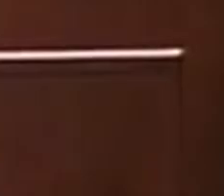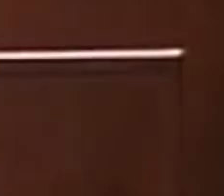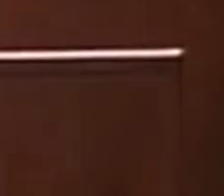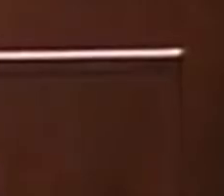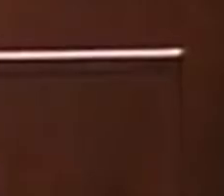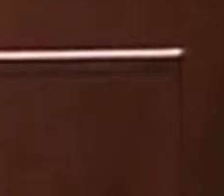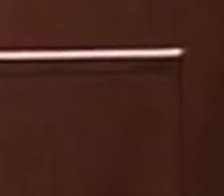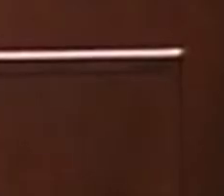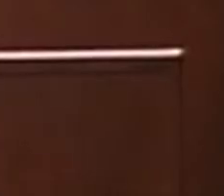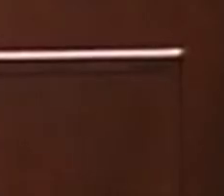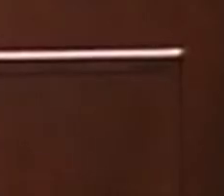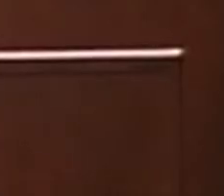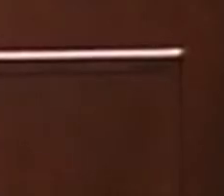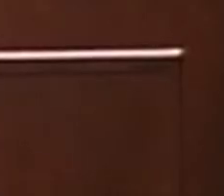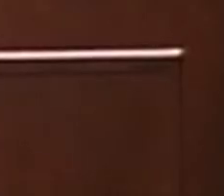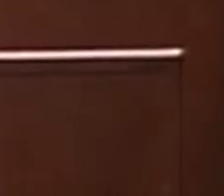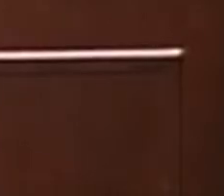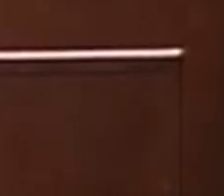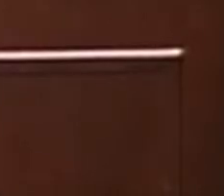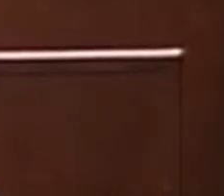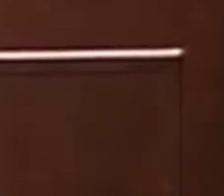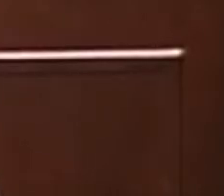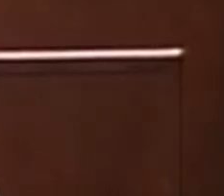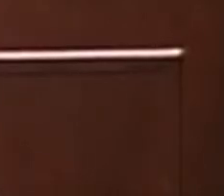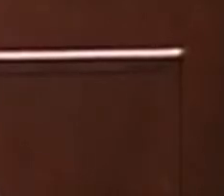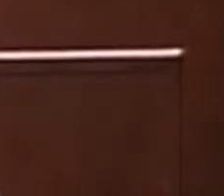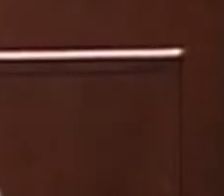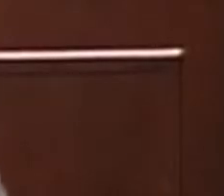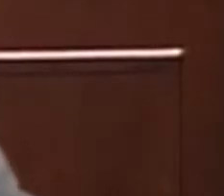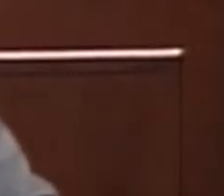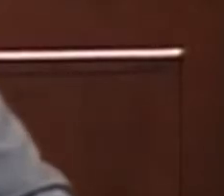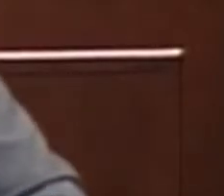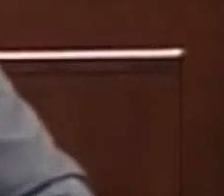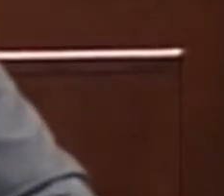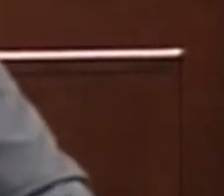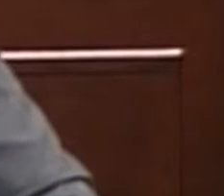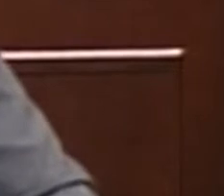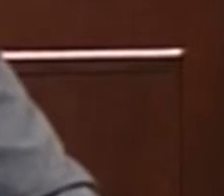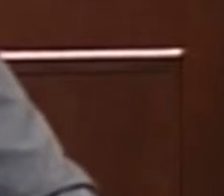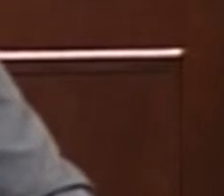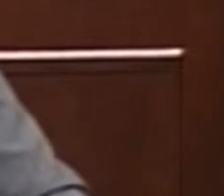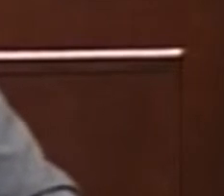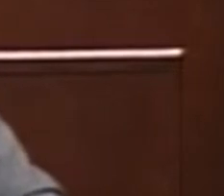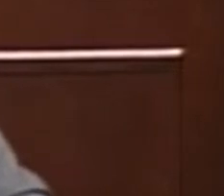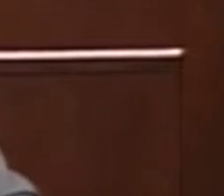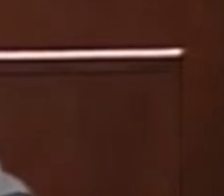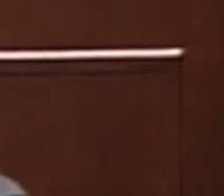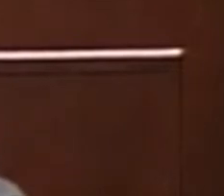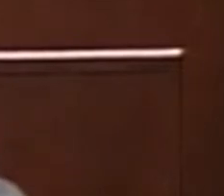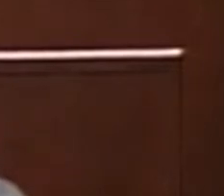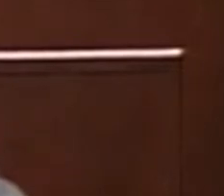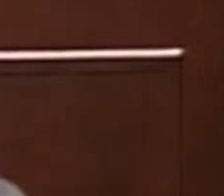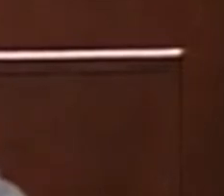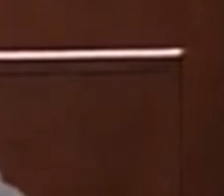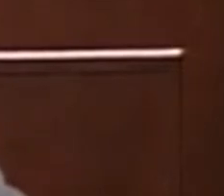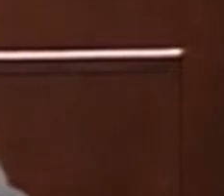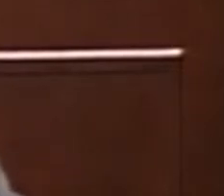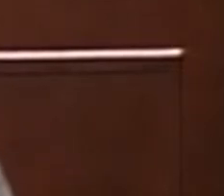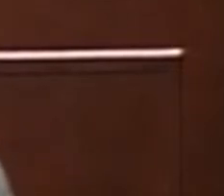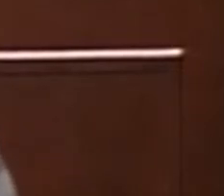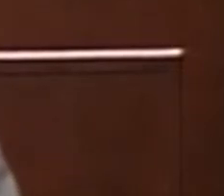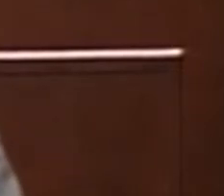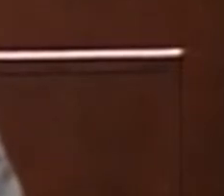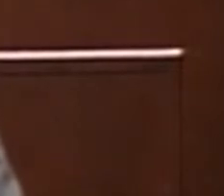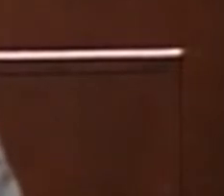ustedes ven donde hubo mayor desplazamiento miren donde hubo mayor poneme los dos mapitas uno al lado del otro donde hubo mayor